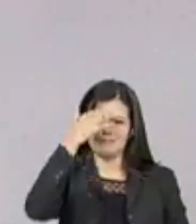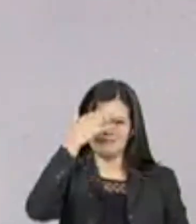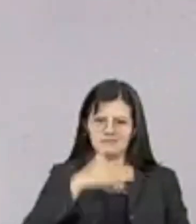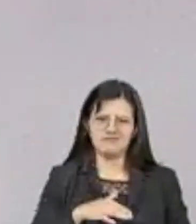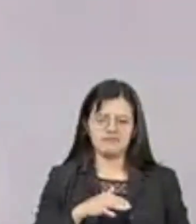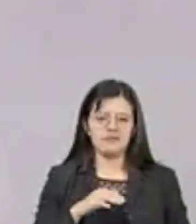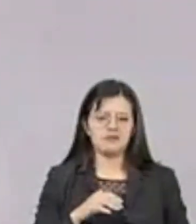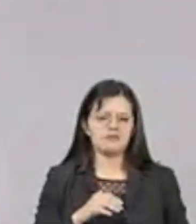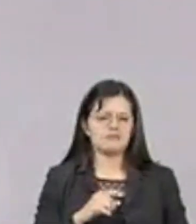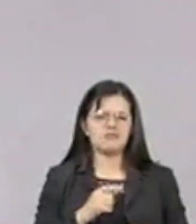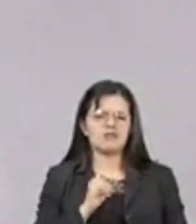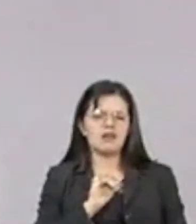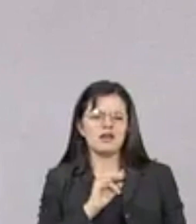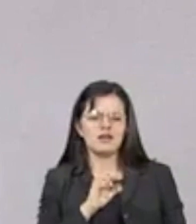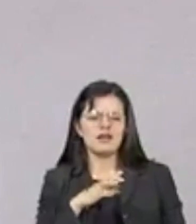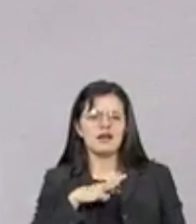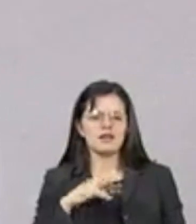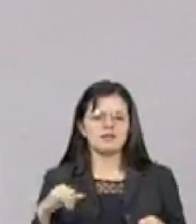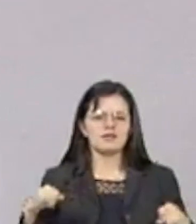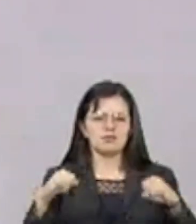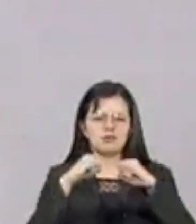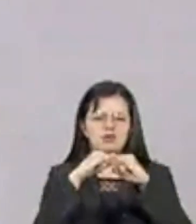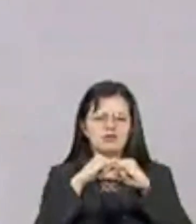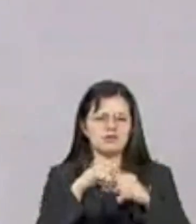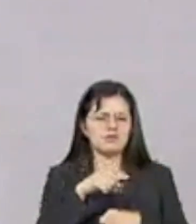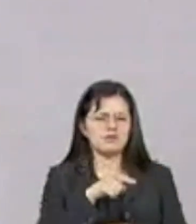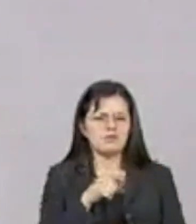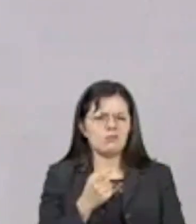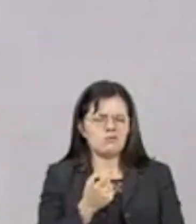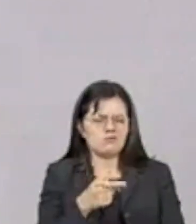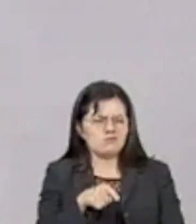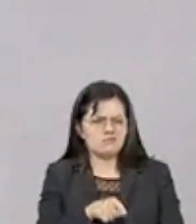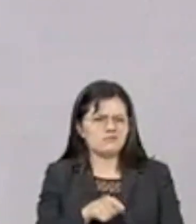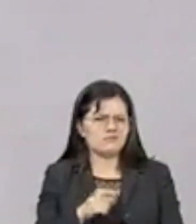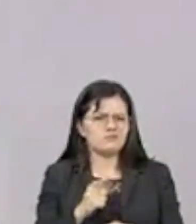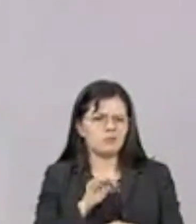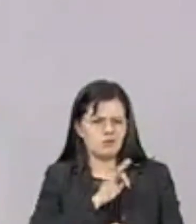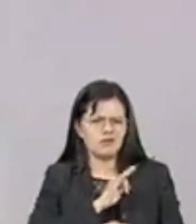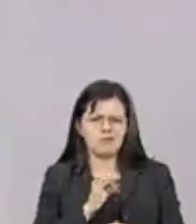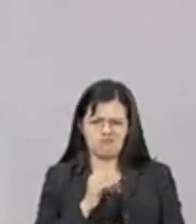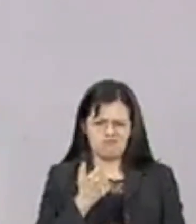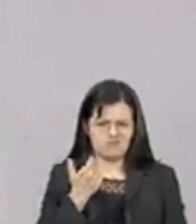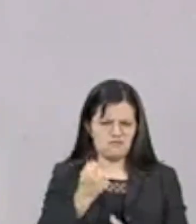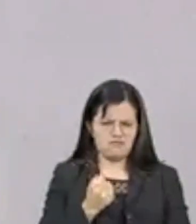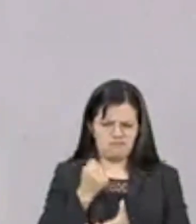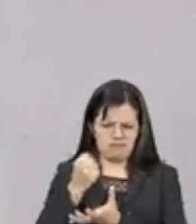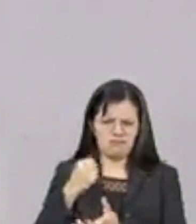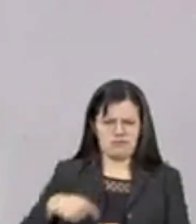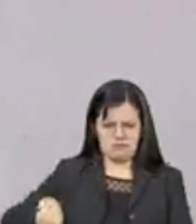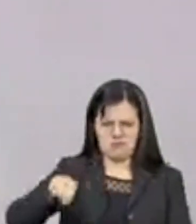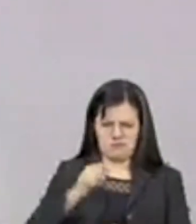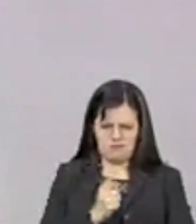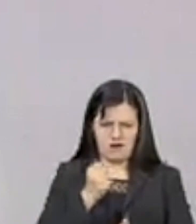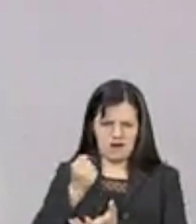pocas instituciones que tiene este tipo de programas que financia la observación doméstica, la